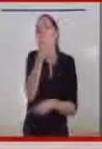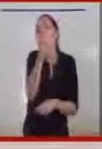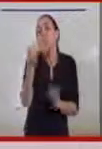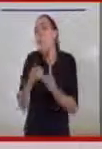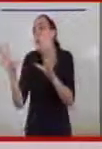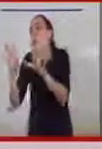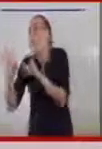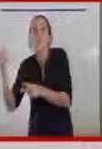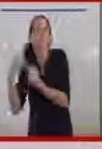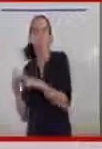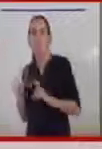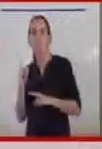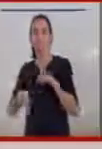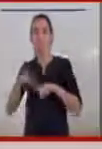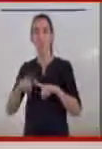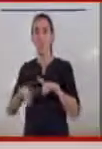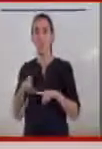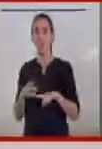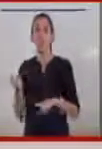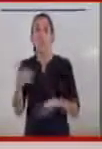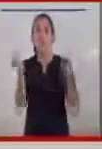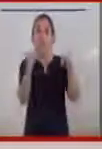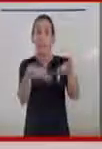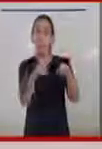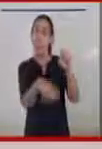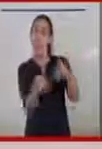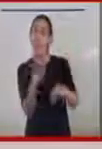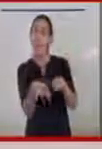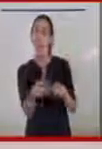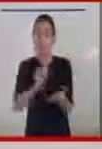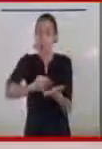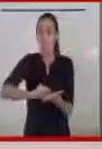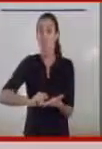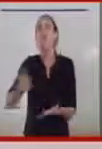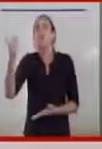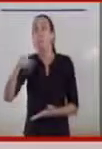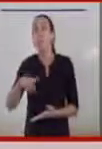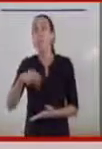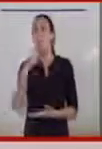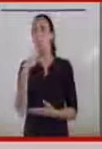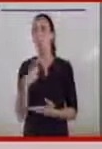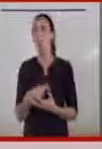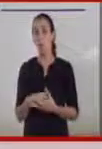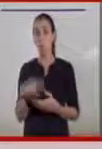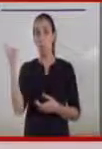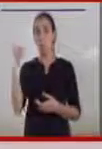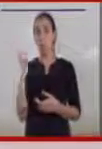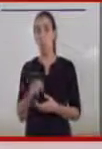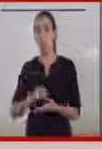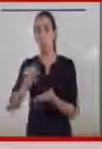recetario está hecho en tinta y en voz, para que lo puedan utilizar en cualquiera de los